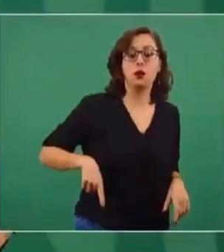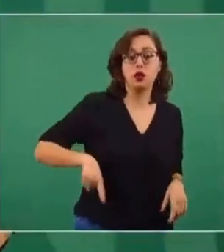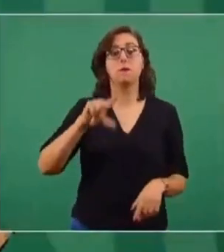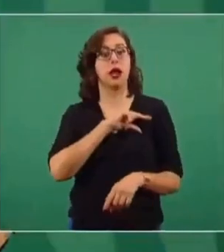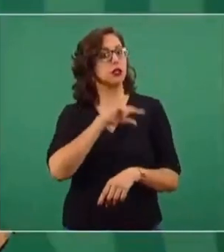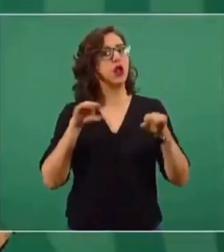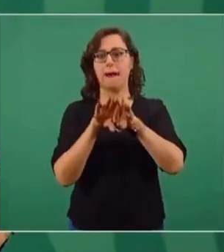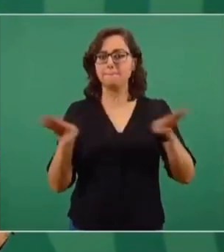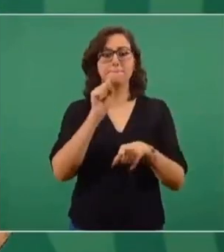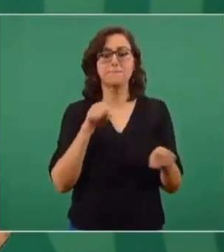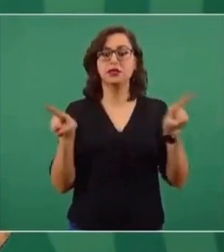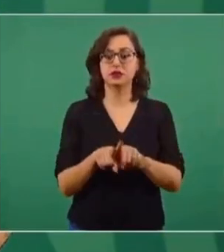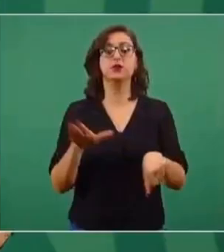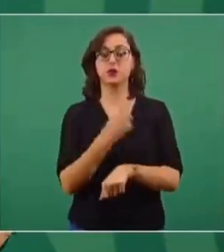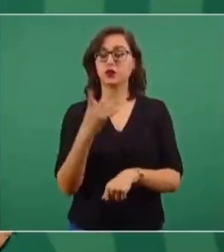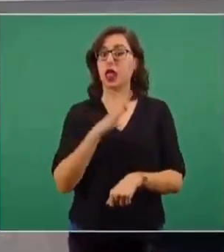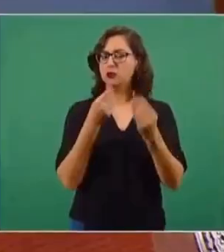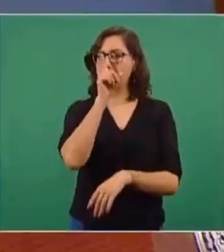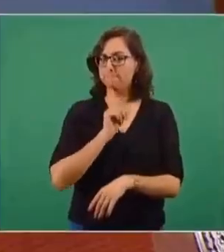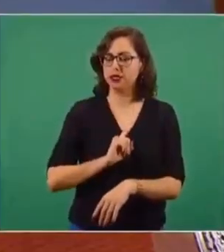porque es mucha la manipulación.